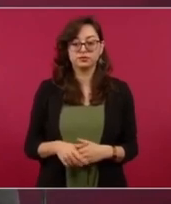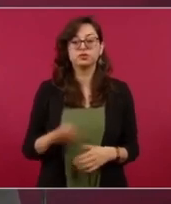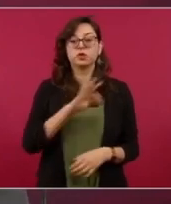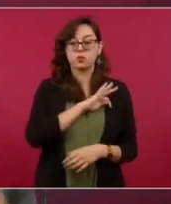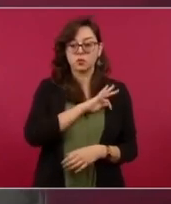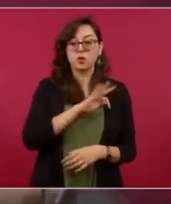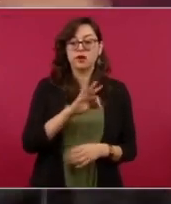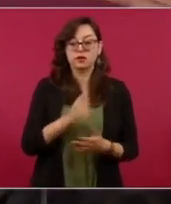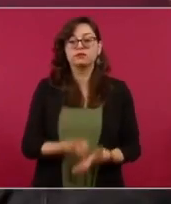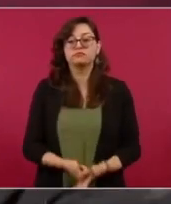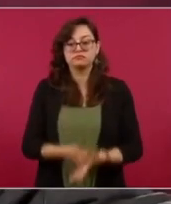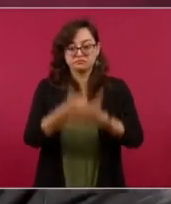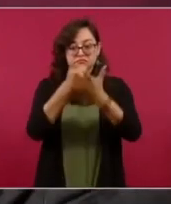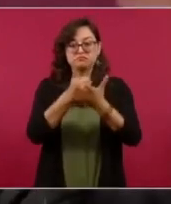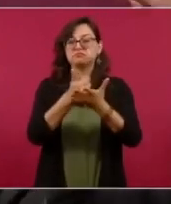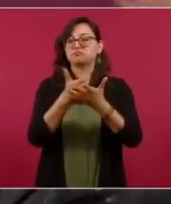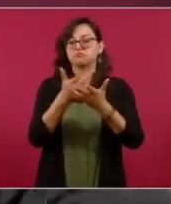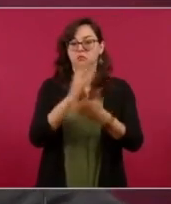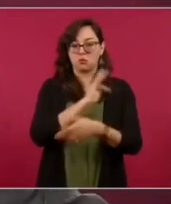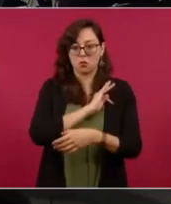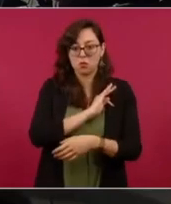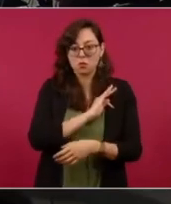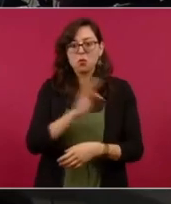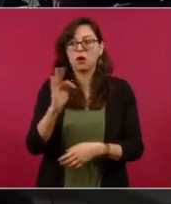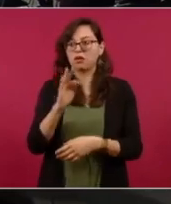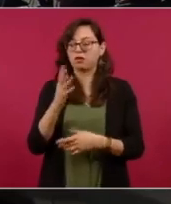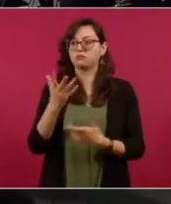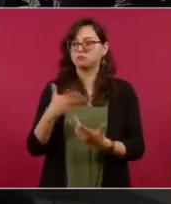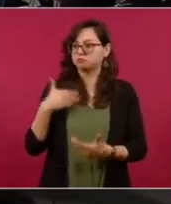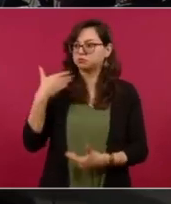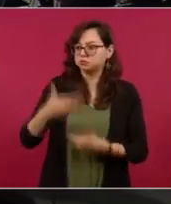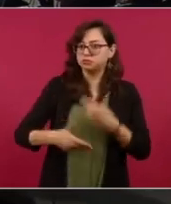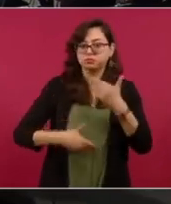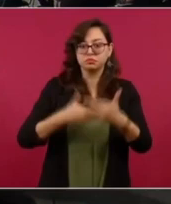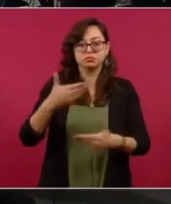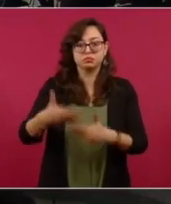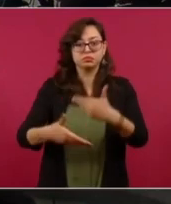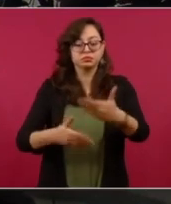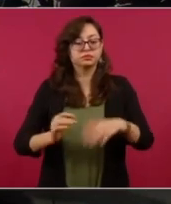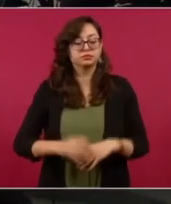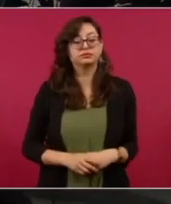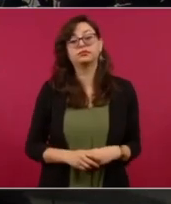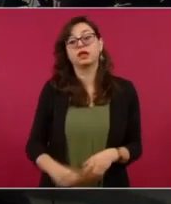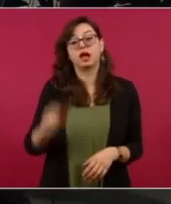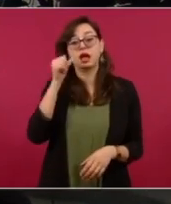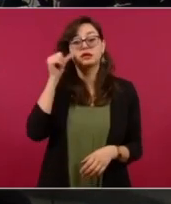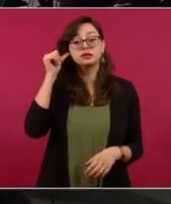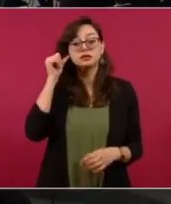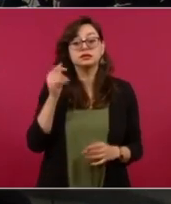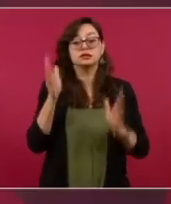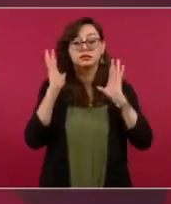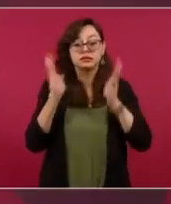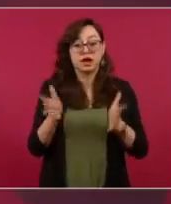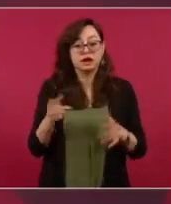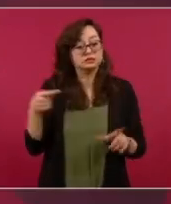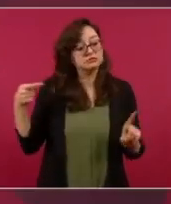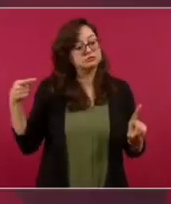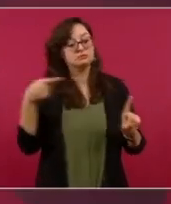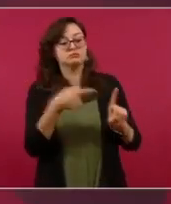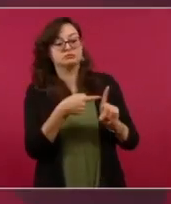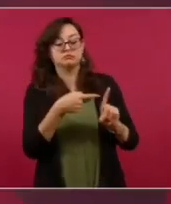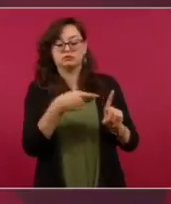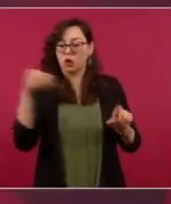Ya hasta donde se llegó ayer es una contribución pero falta